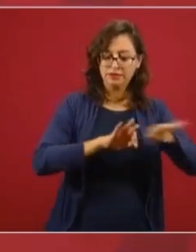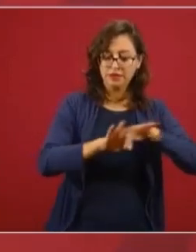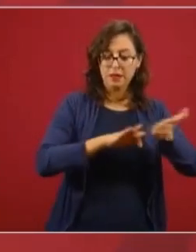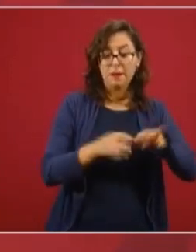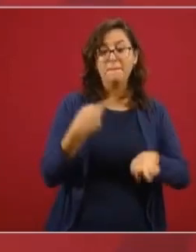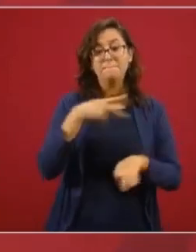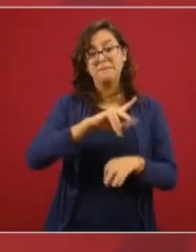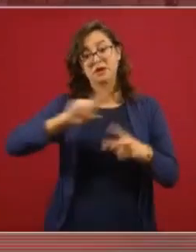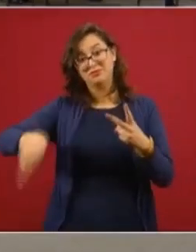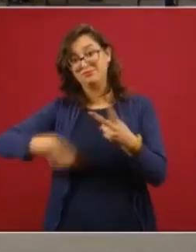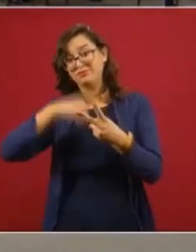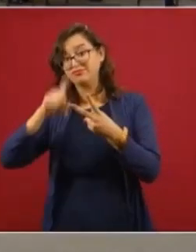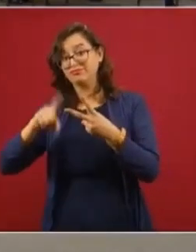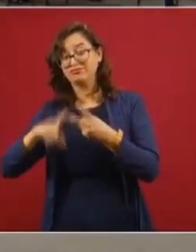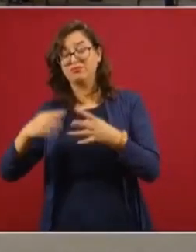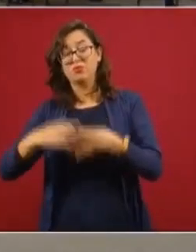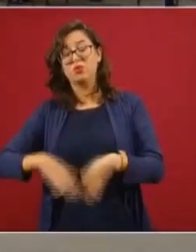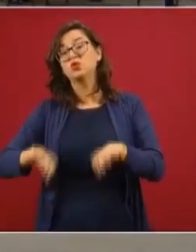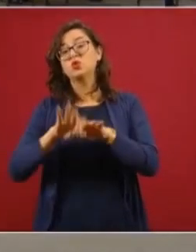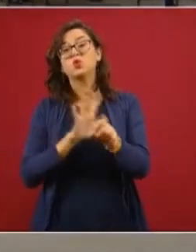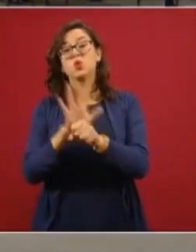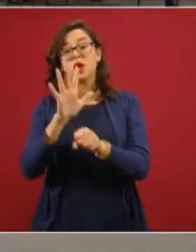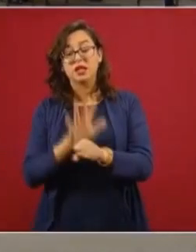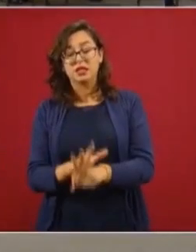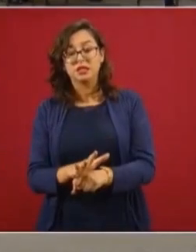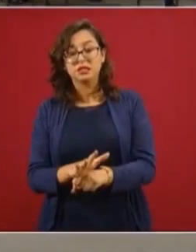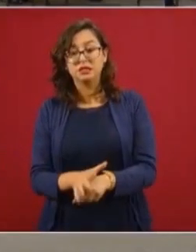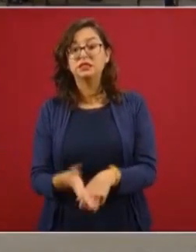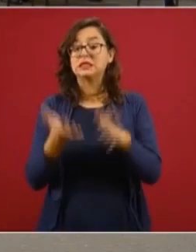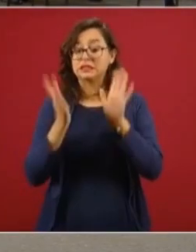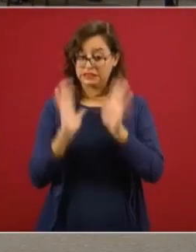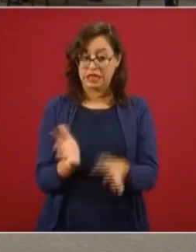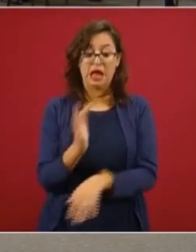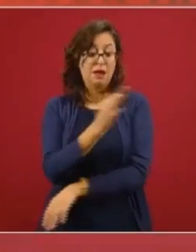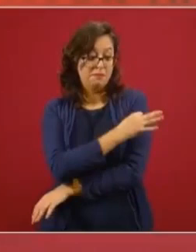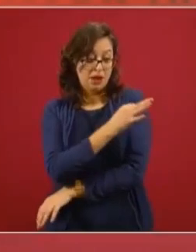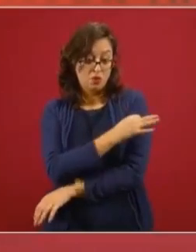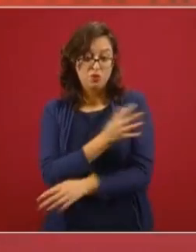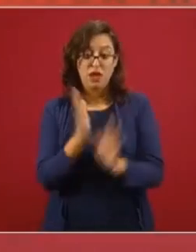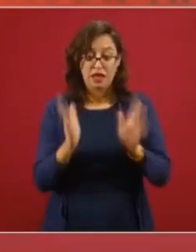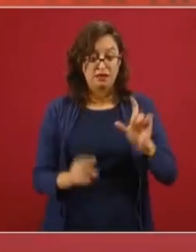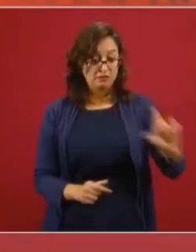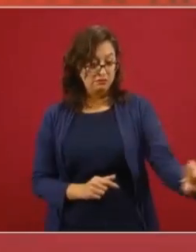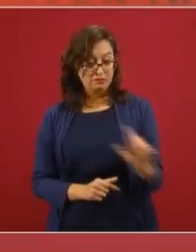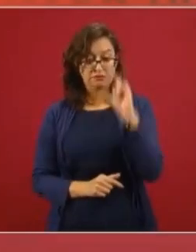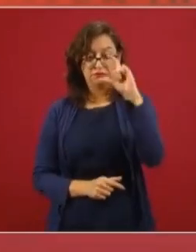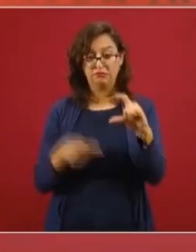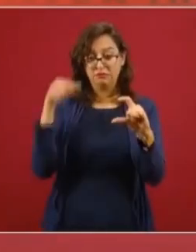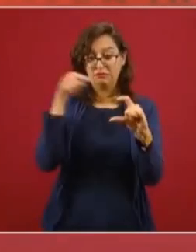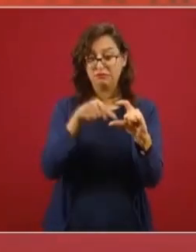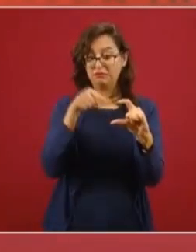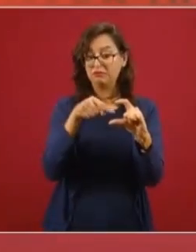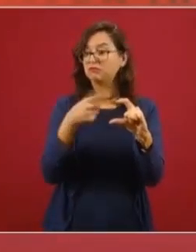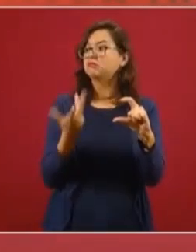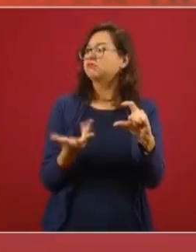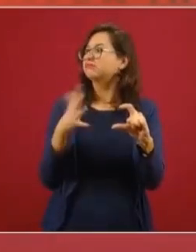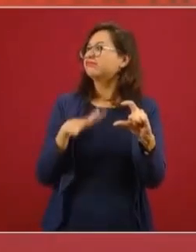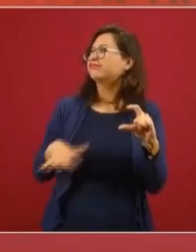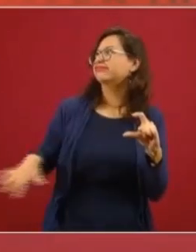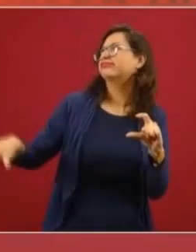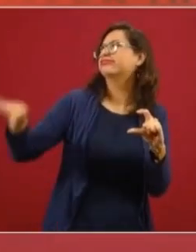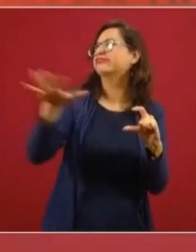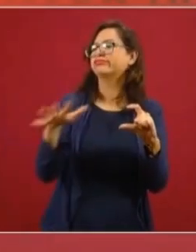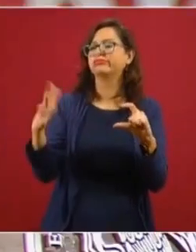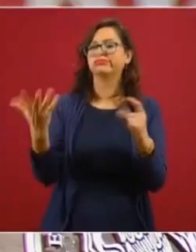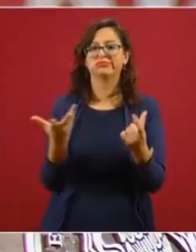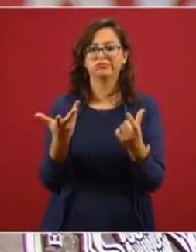segundo hito importante es, una vez que tenemos una solución de vacuna, es cómo logramos, entonces, levantar la capacidad de